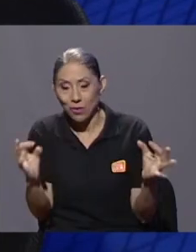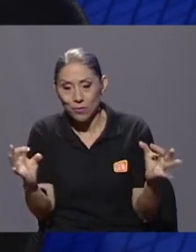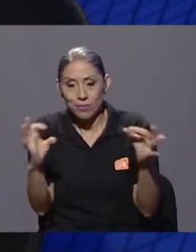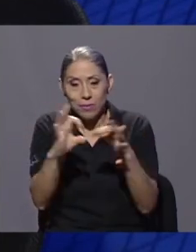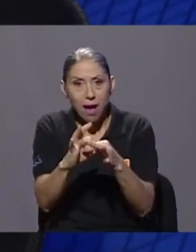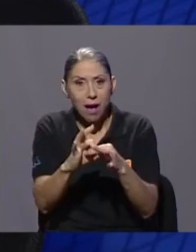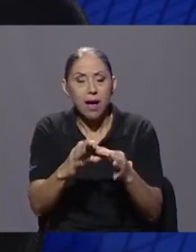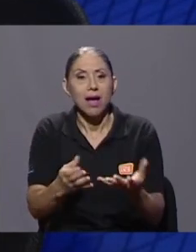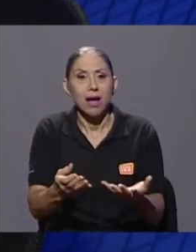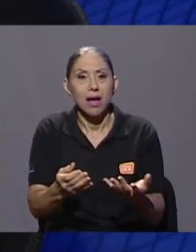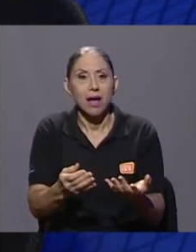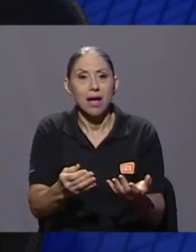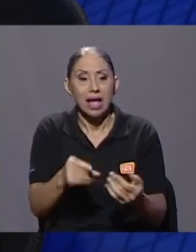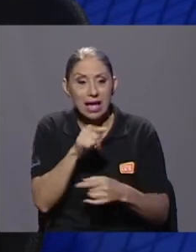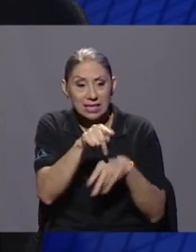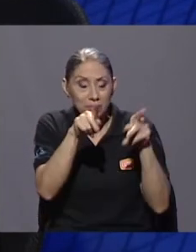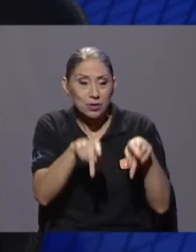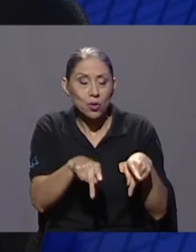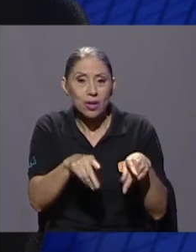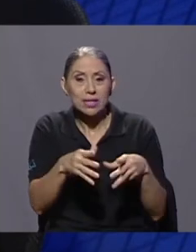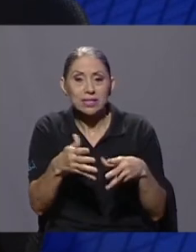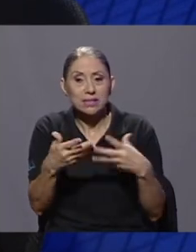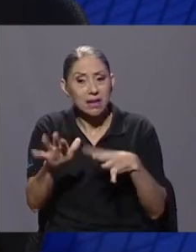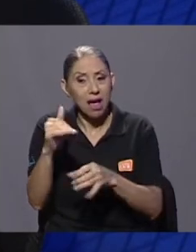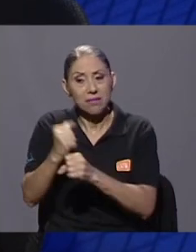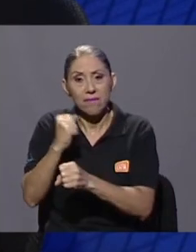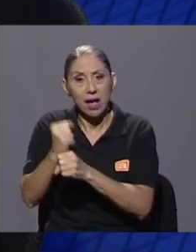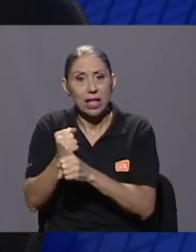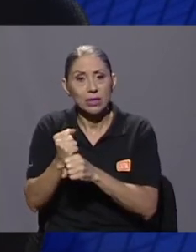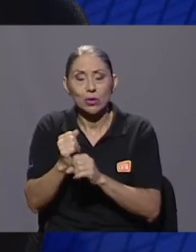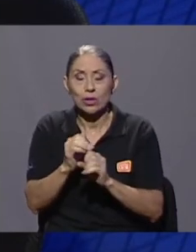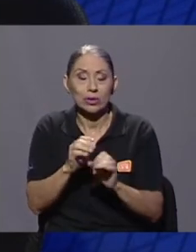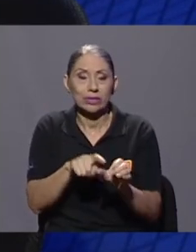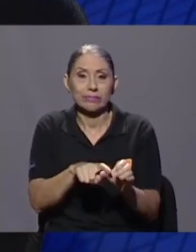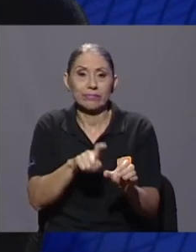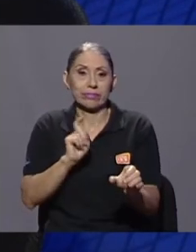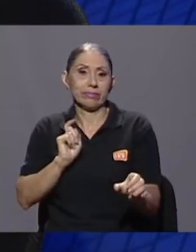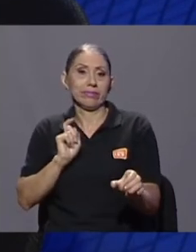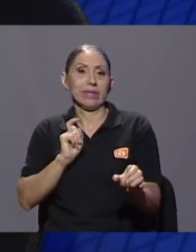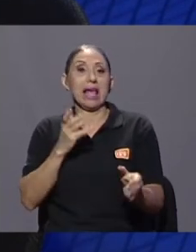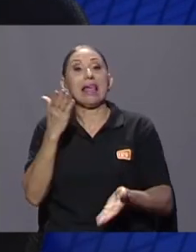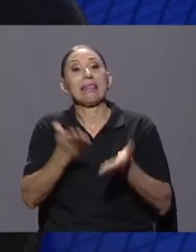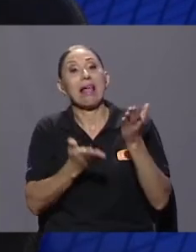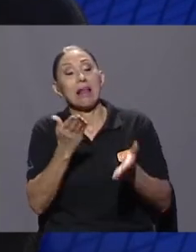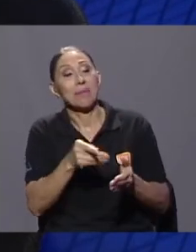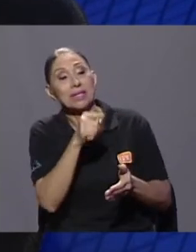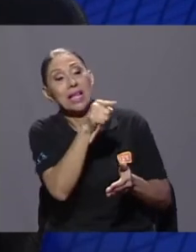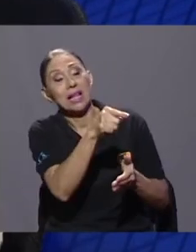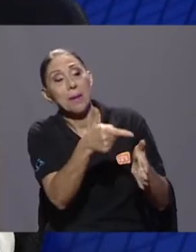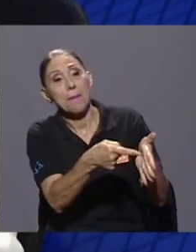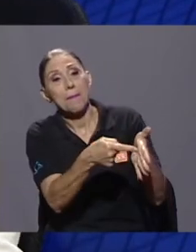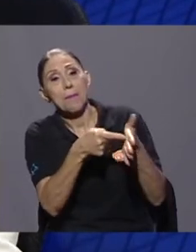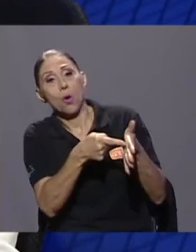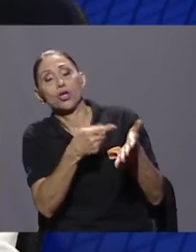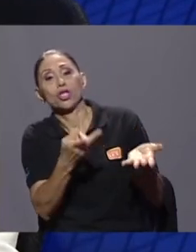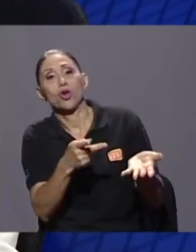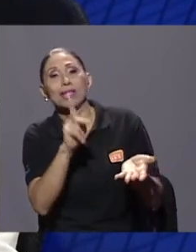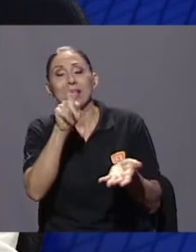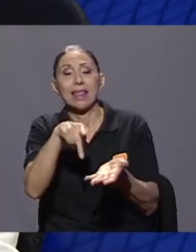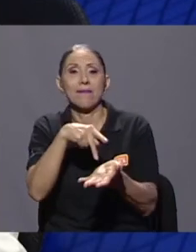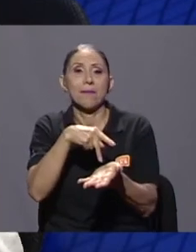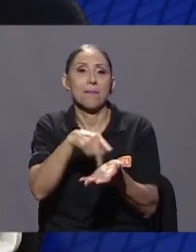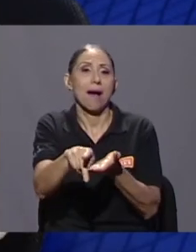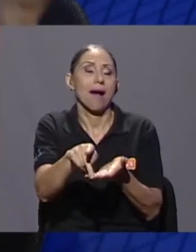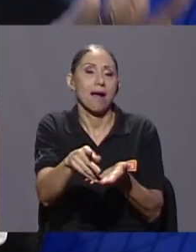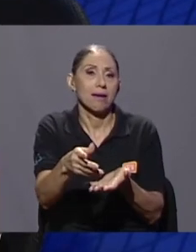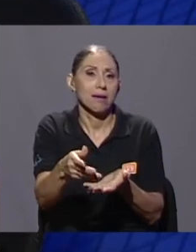al lado, porque ya tienen su trabajo y las condiciones que le piden, de repente la contratación es pagar condiciones